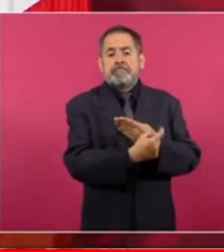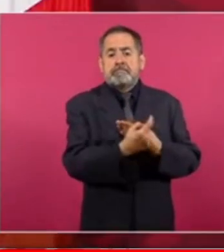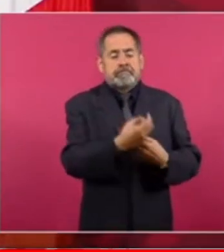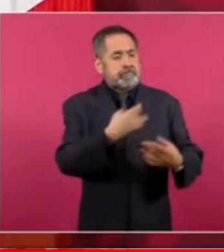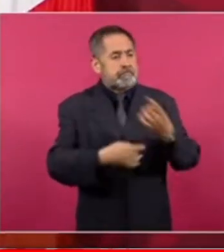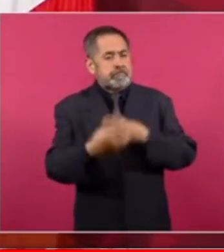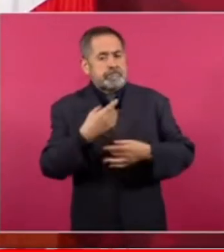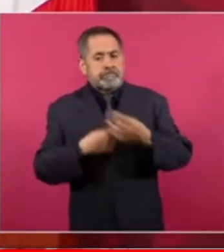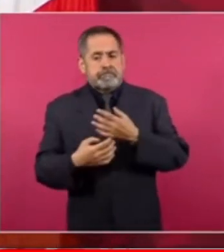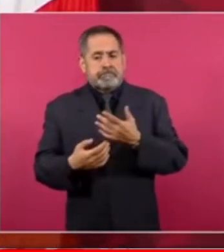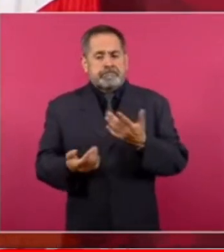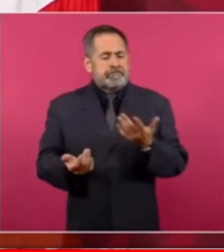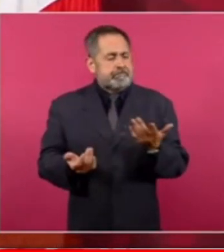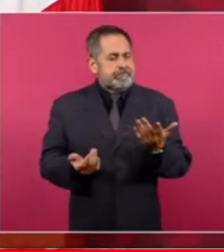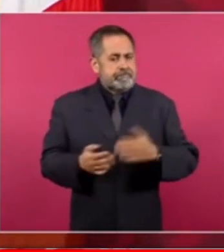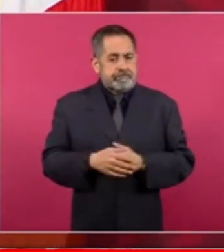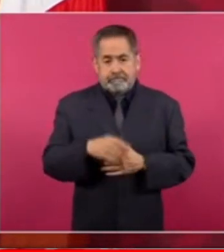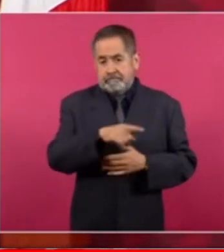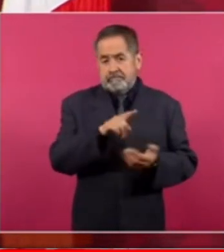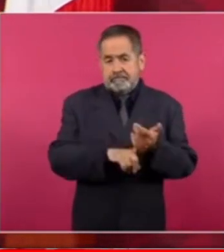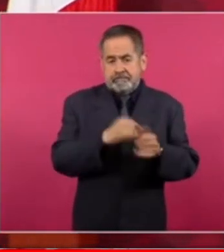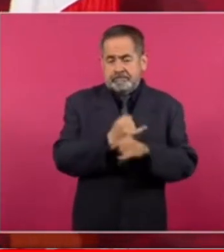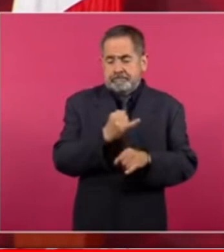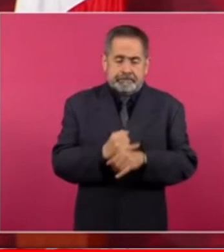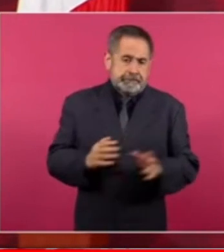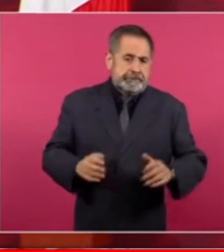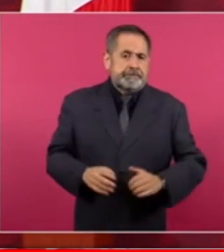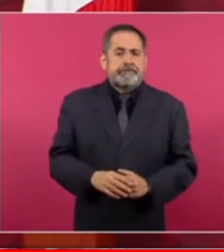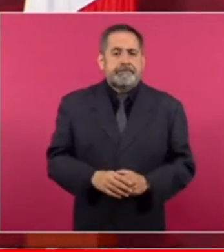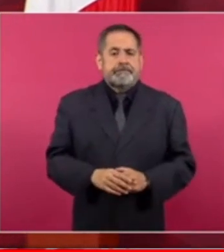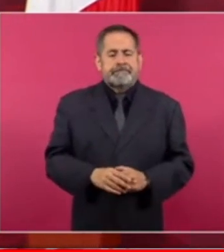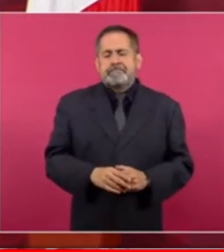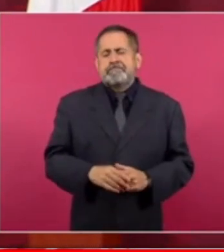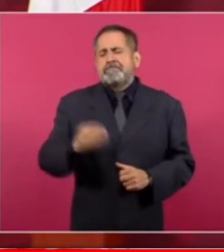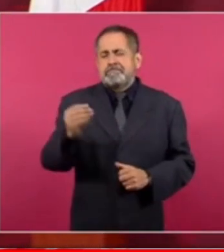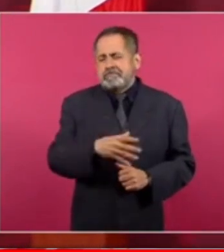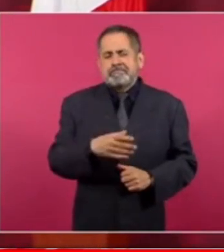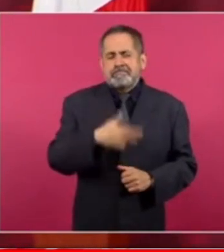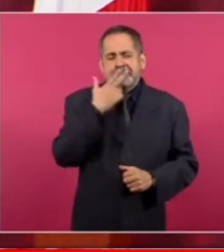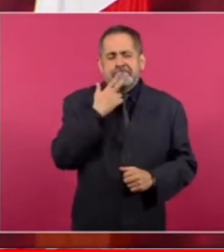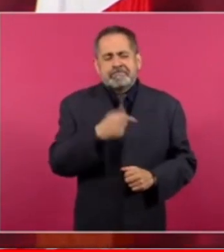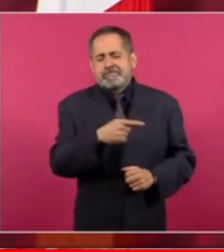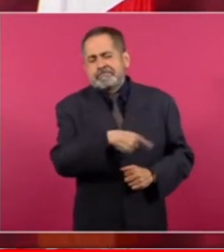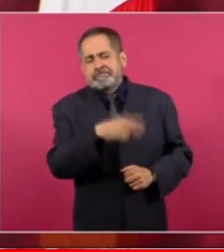en las redes de todas maneras no les funciona